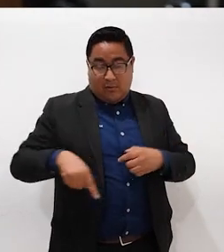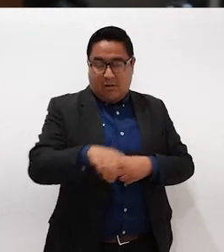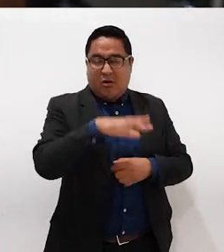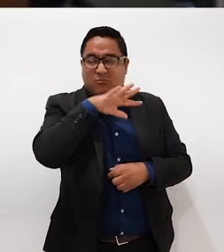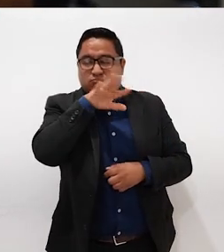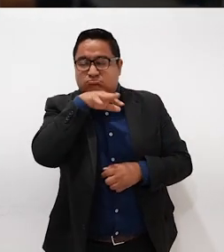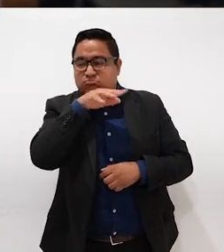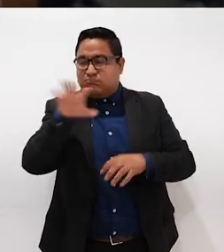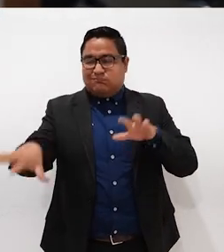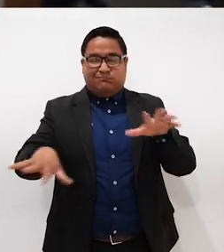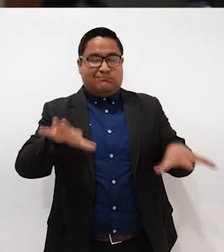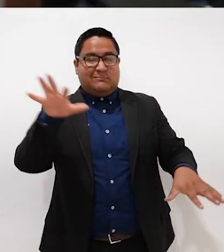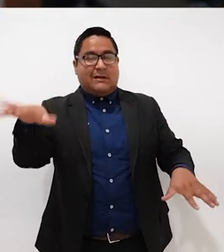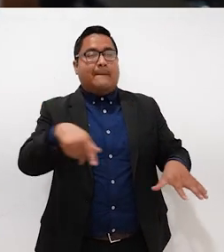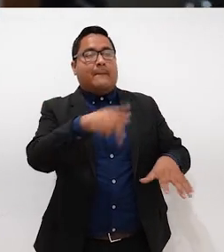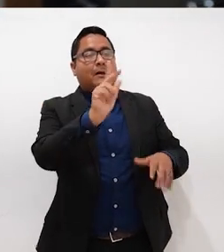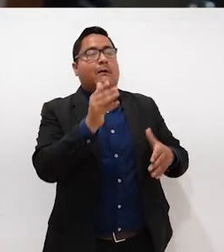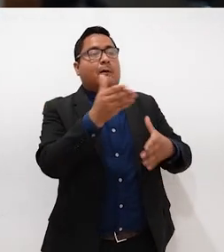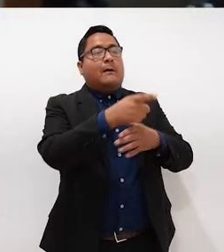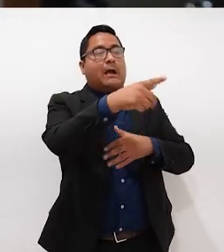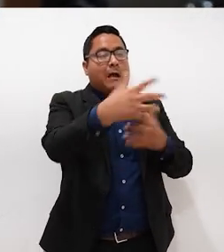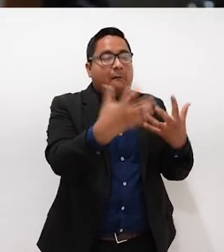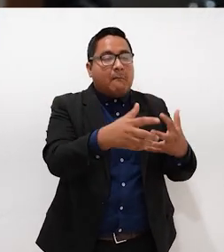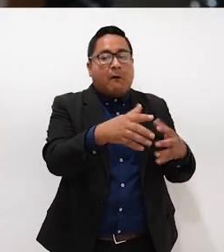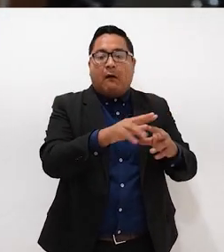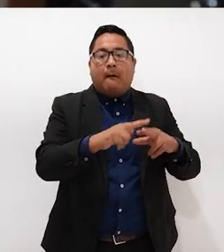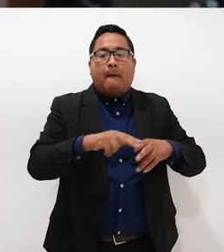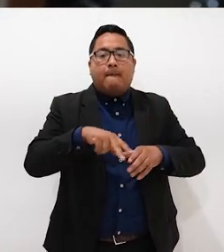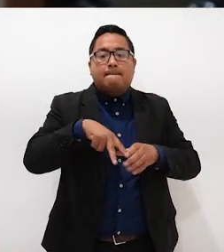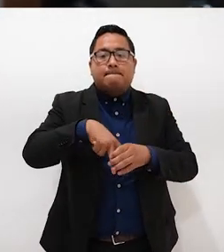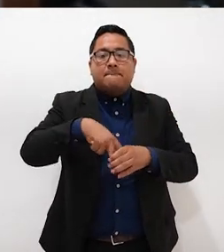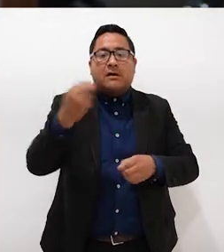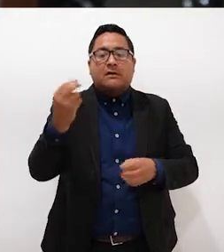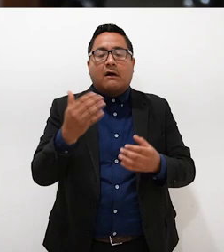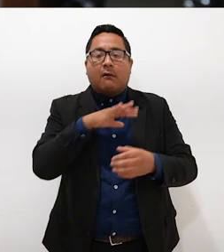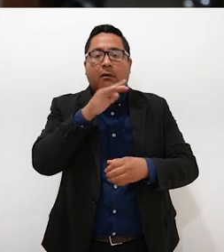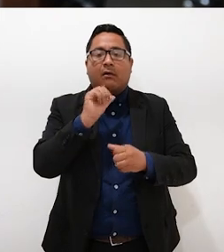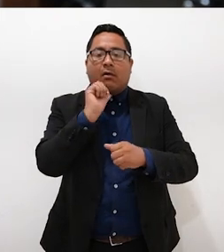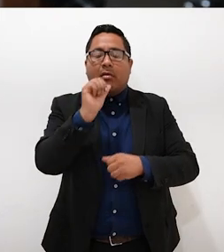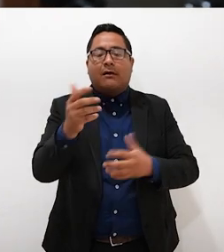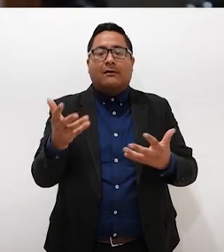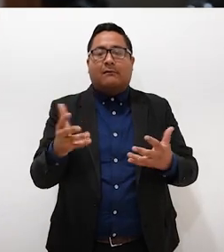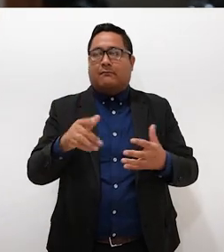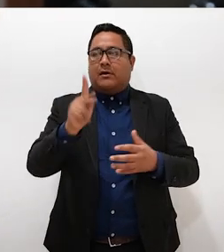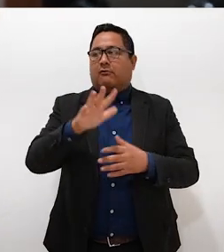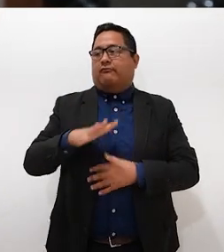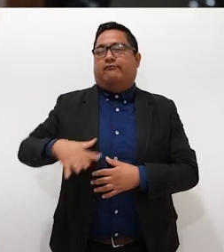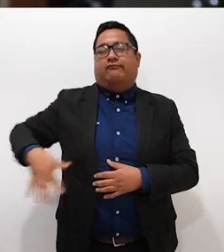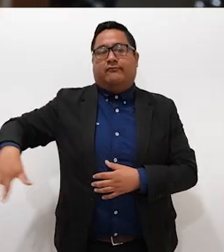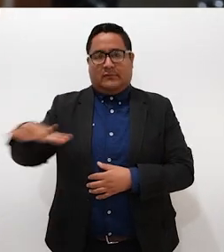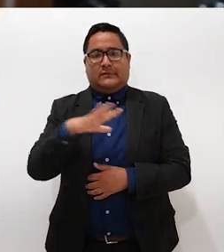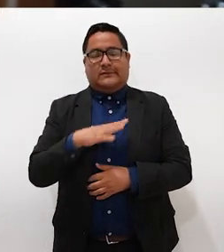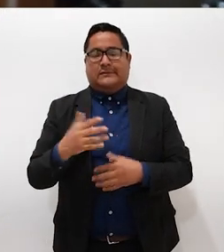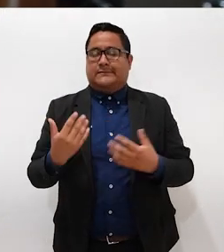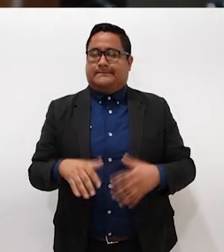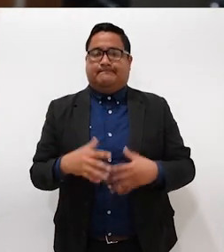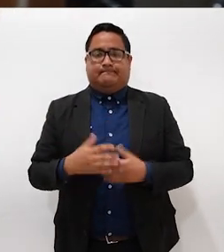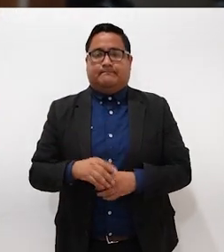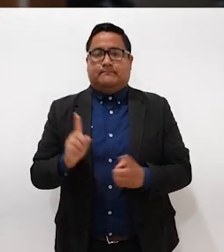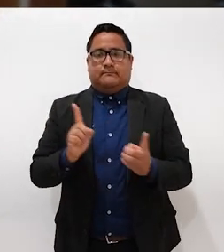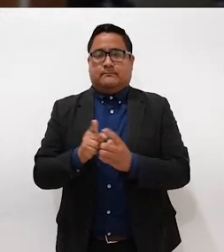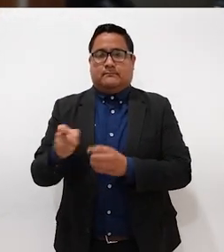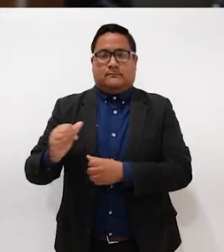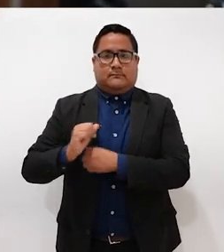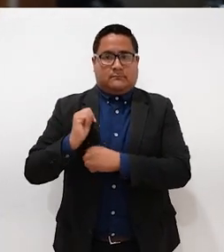todo está lleno de basura, menos las ollas. Las ollas están vacías y la basura está por todos lados. En un acercamiento con el